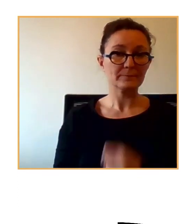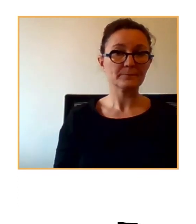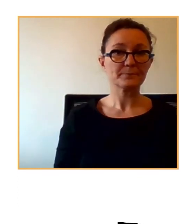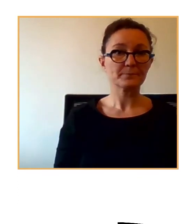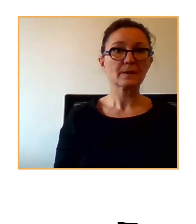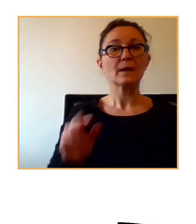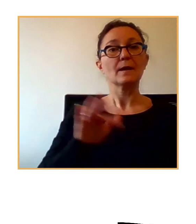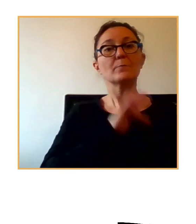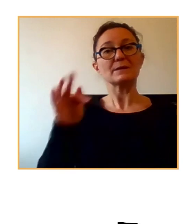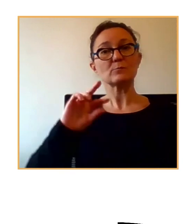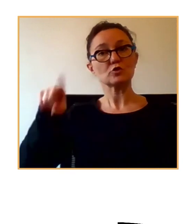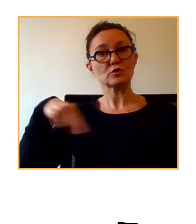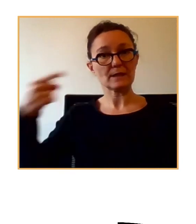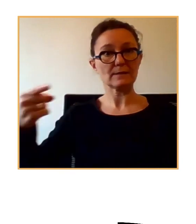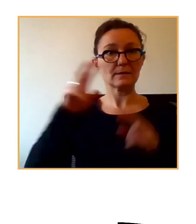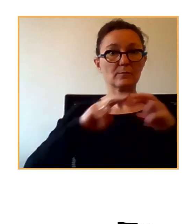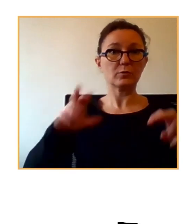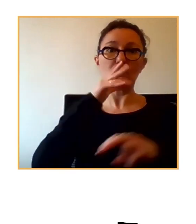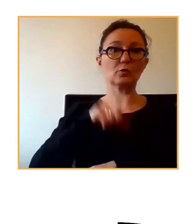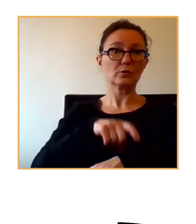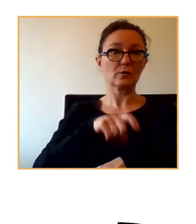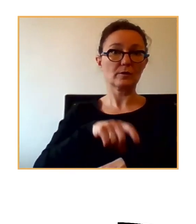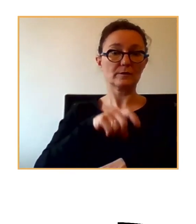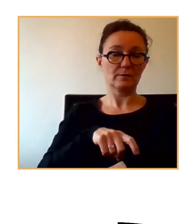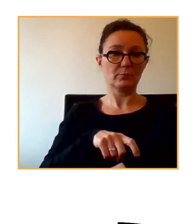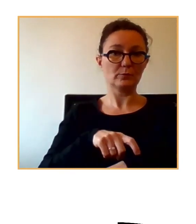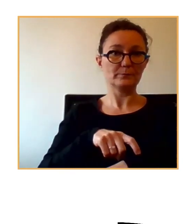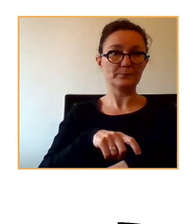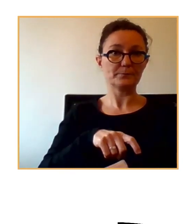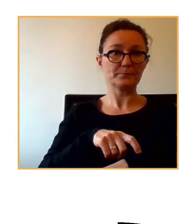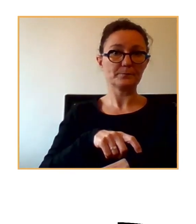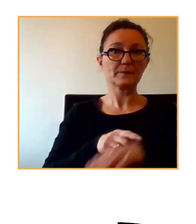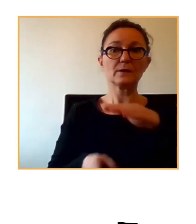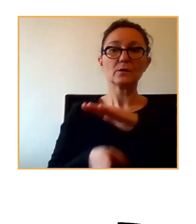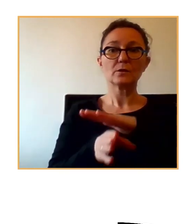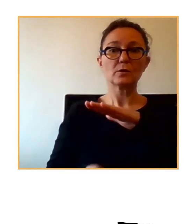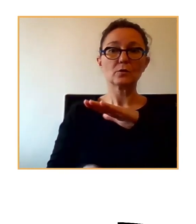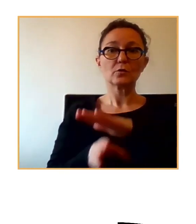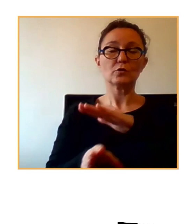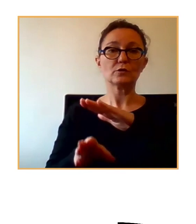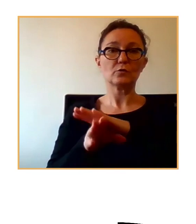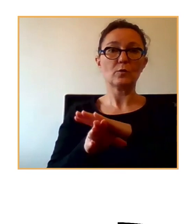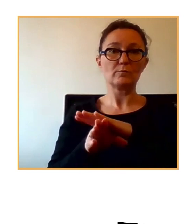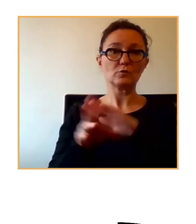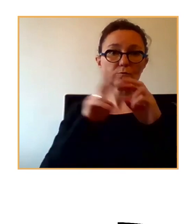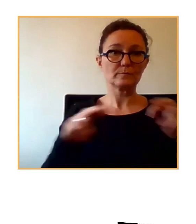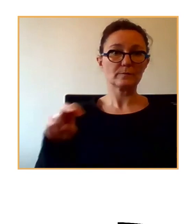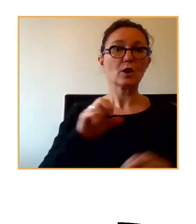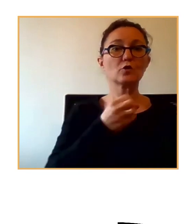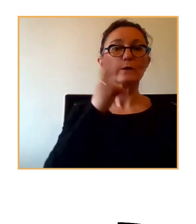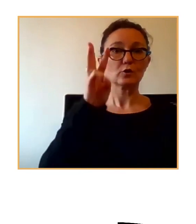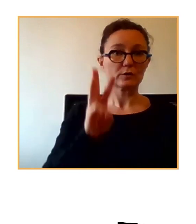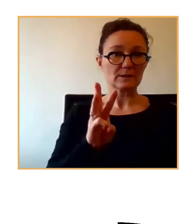vale vamos a pasar por el tema del tiempo y continuamos por tanto con la mesa redonda número 3